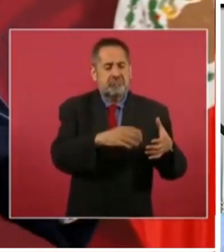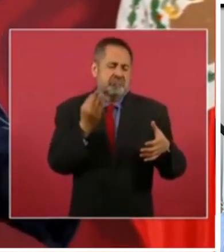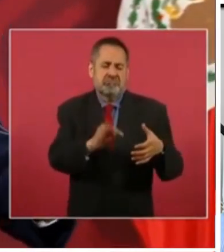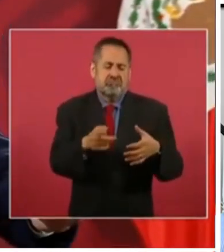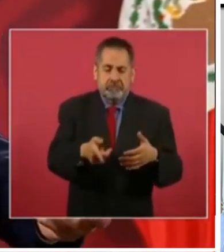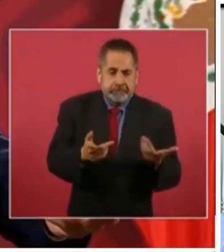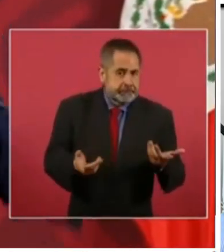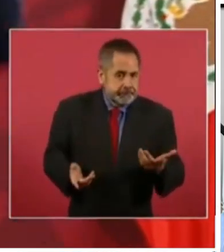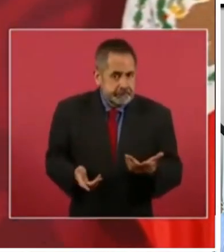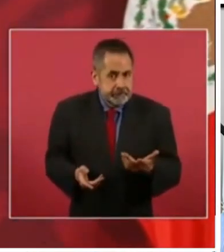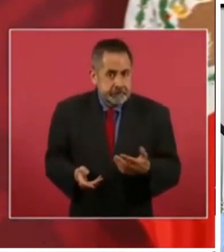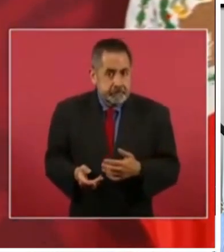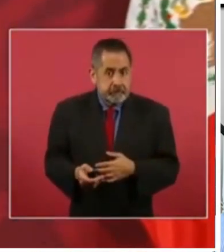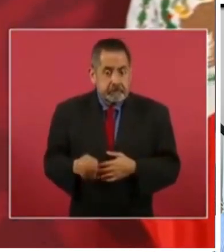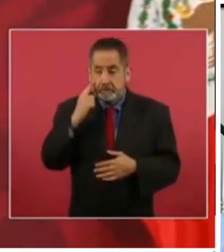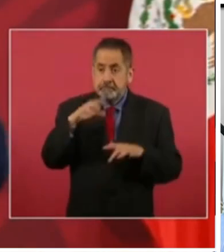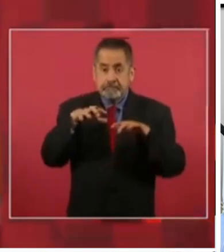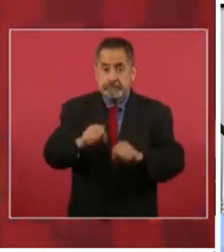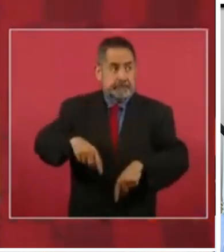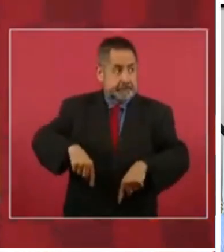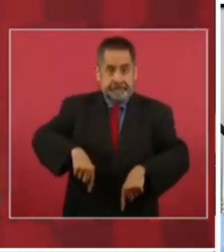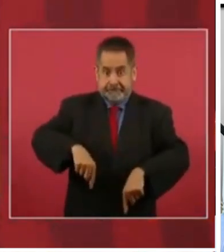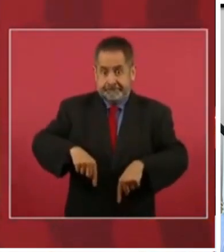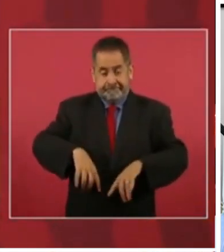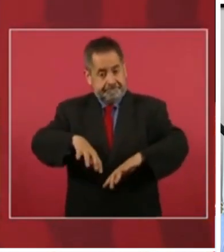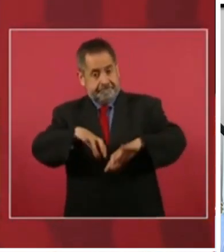cuando lo detienen aquí en el palacio